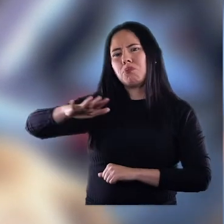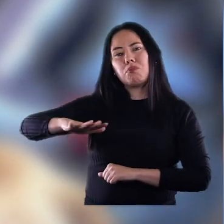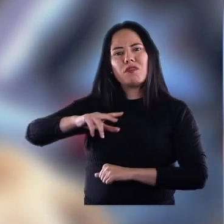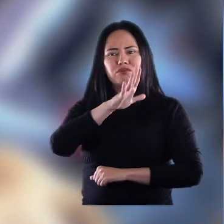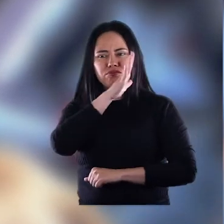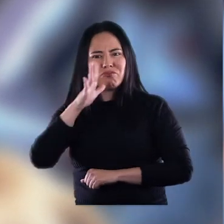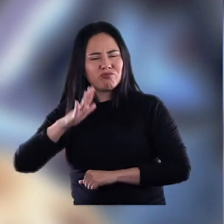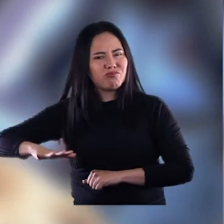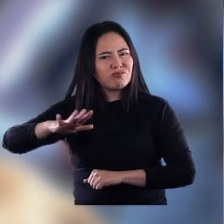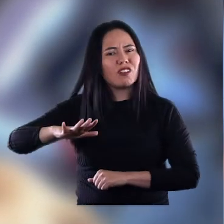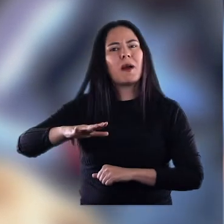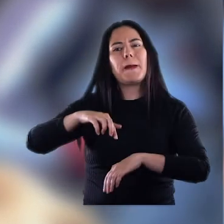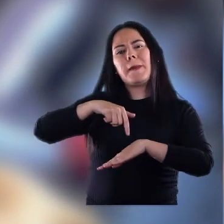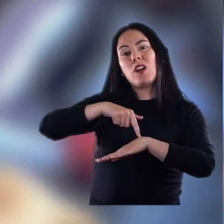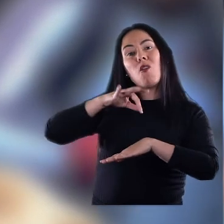la Fundación Panarca.